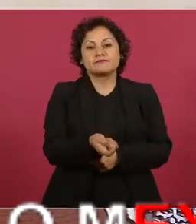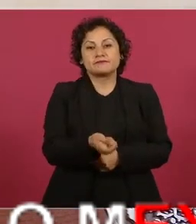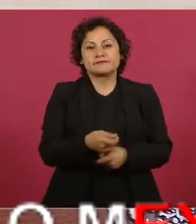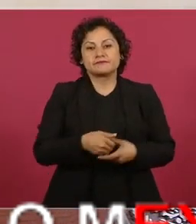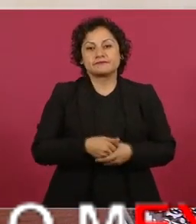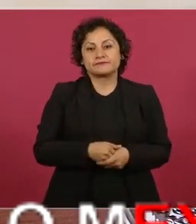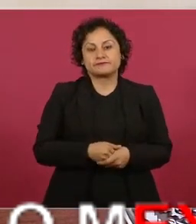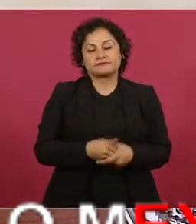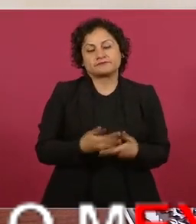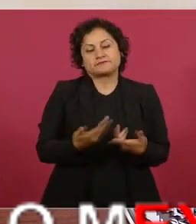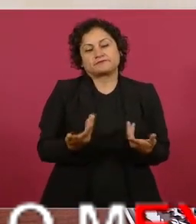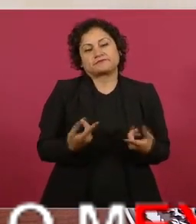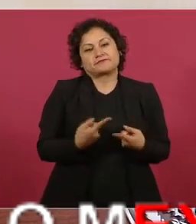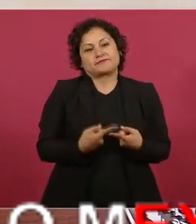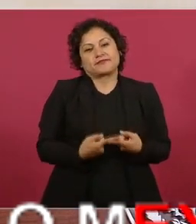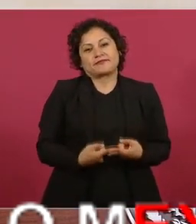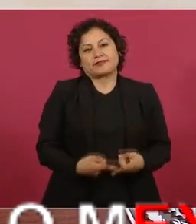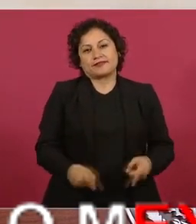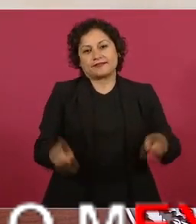excepcional